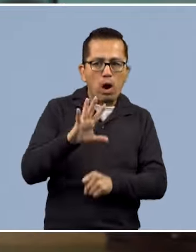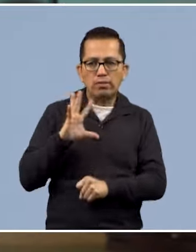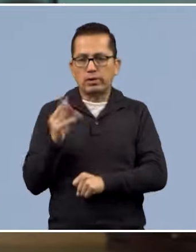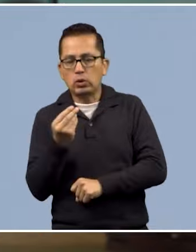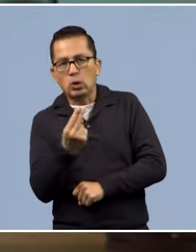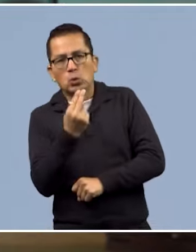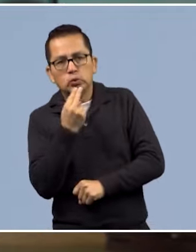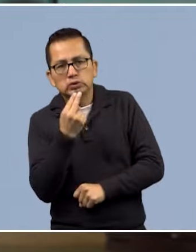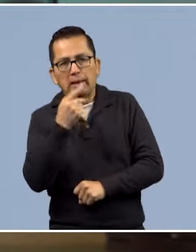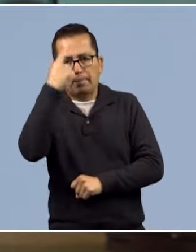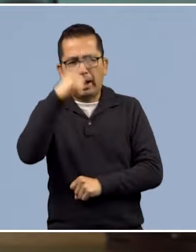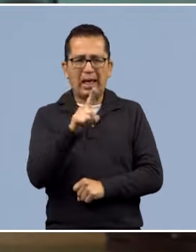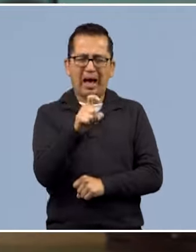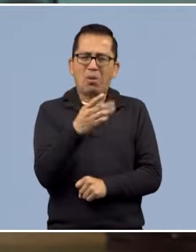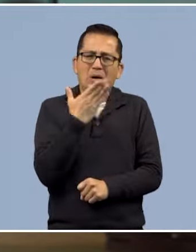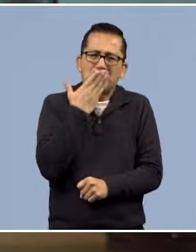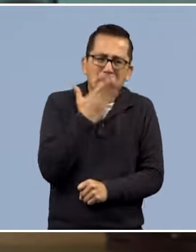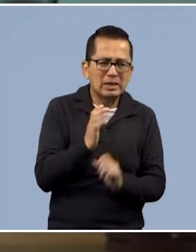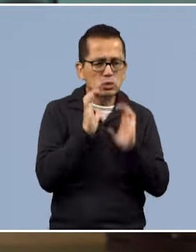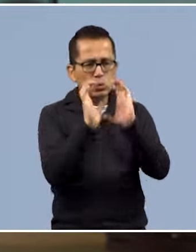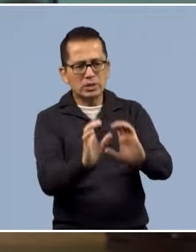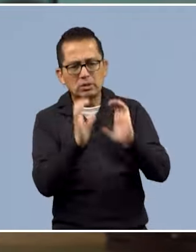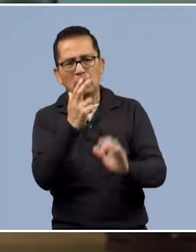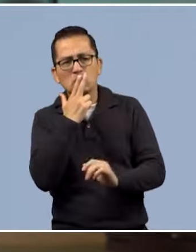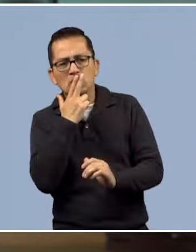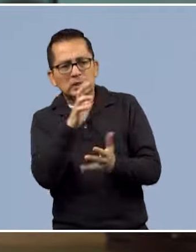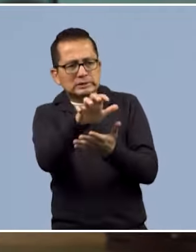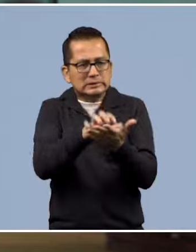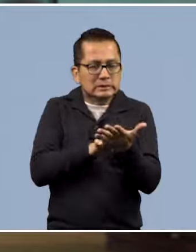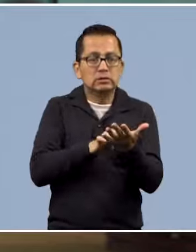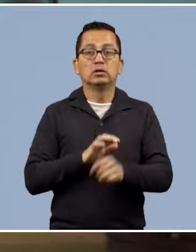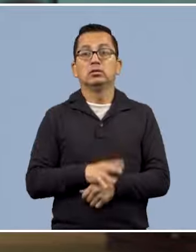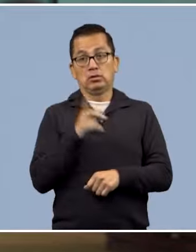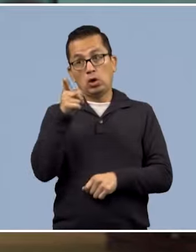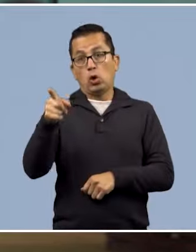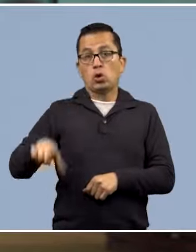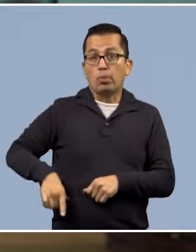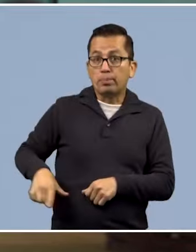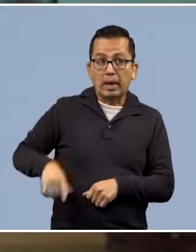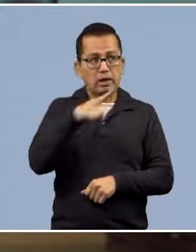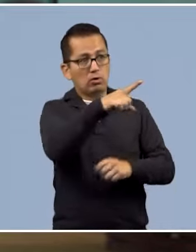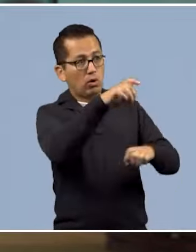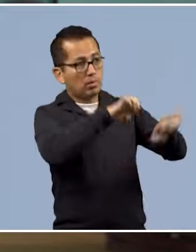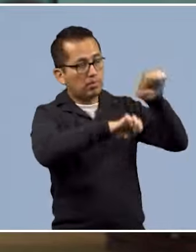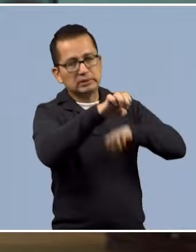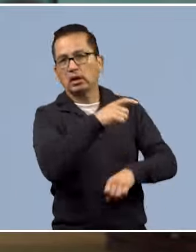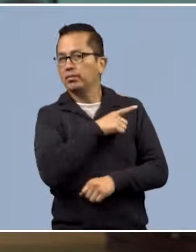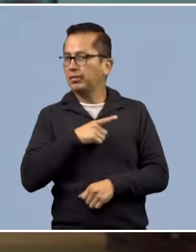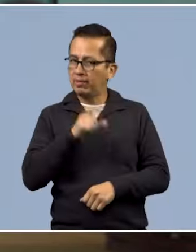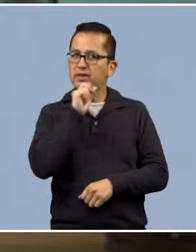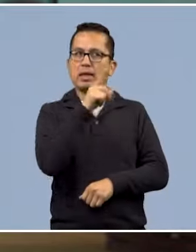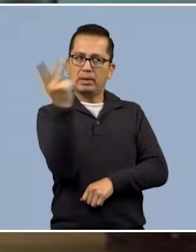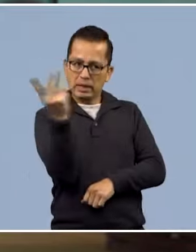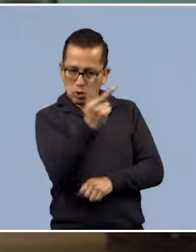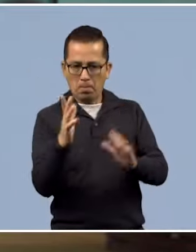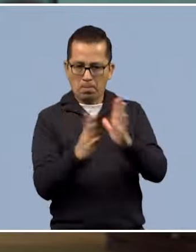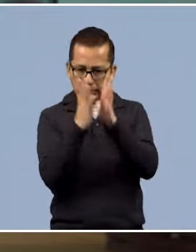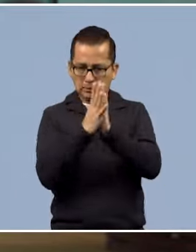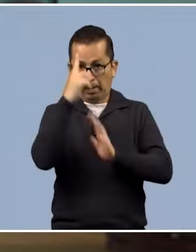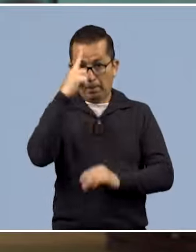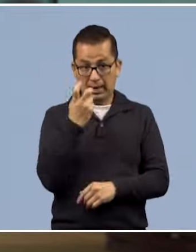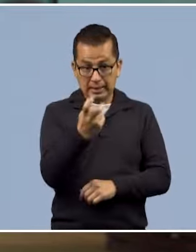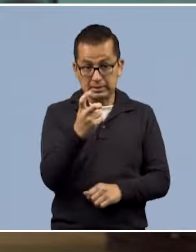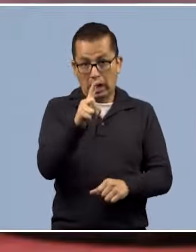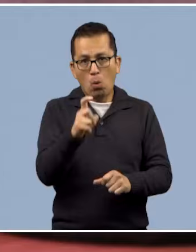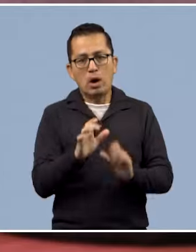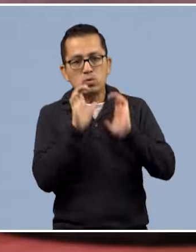importante que pues tanto industrias como gobiernos se interesen en invertir más en este tipo de tecnologías para hacer frente justo a la escasez tan fuerte que estamos